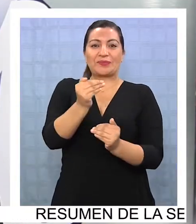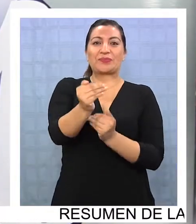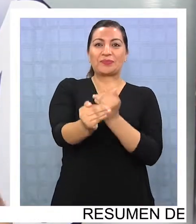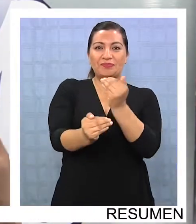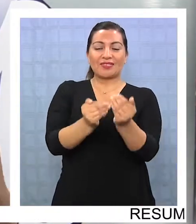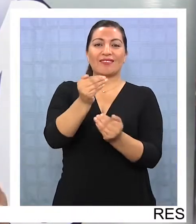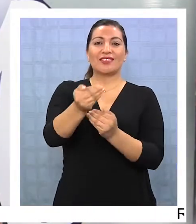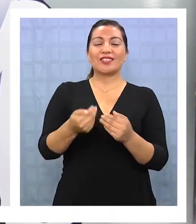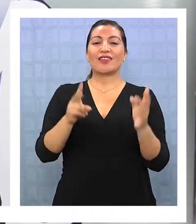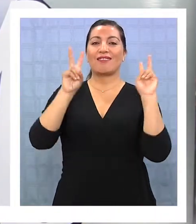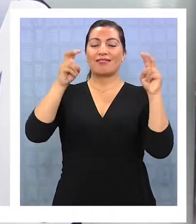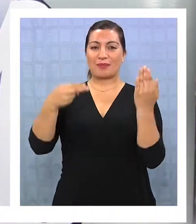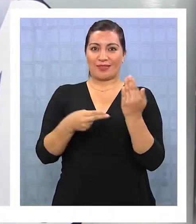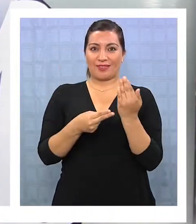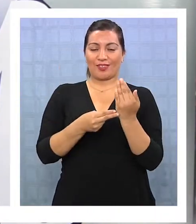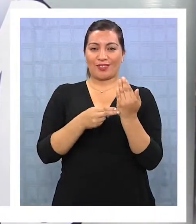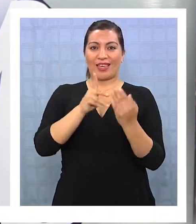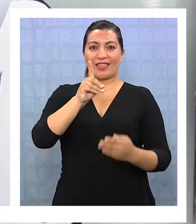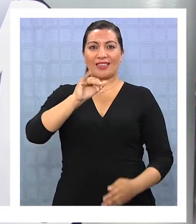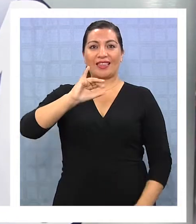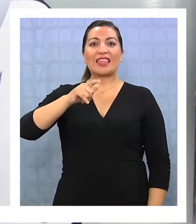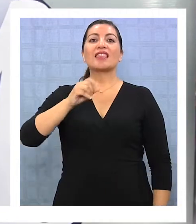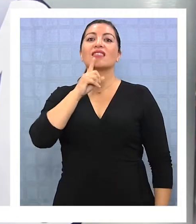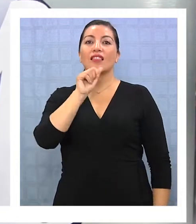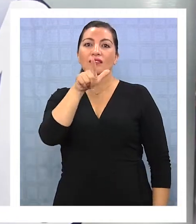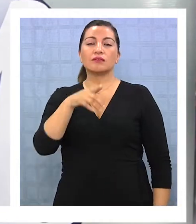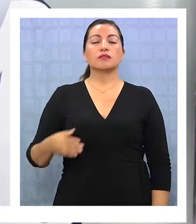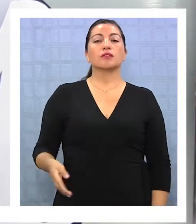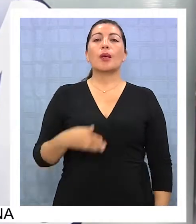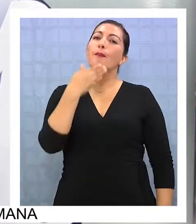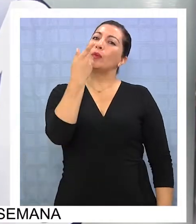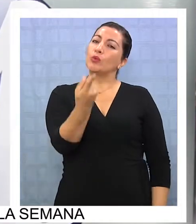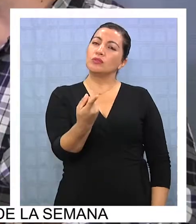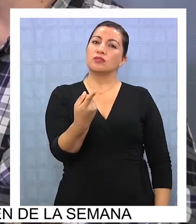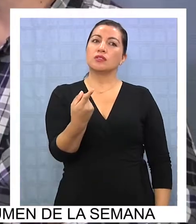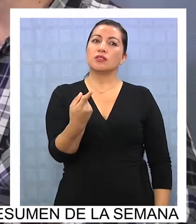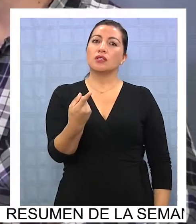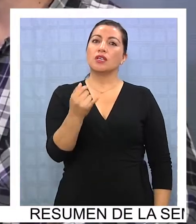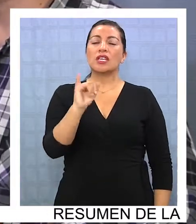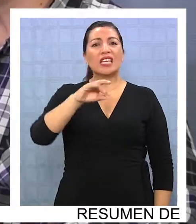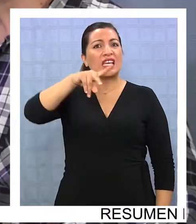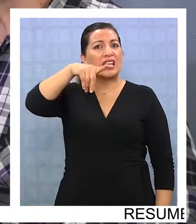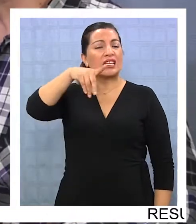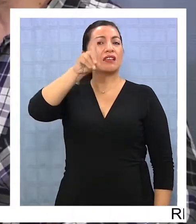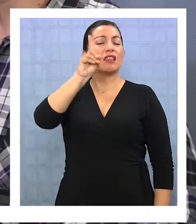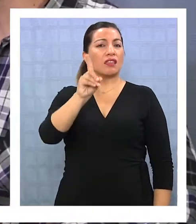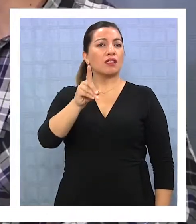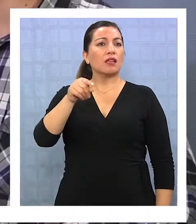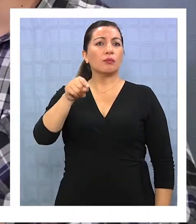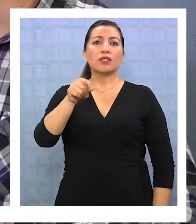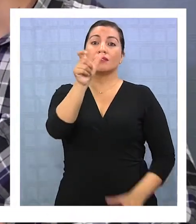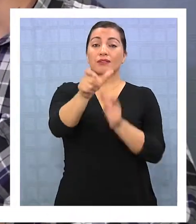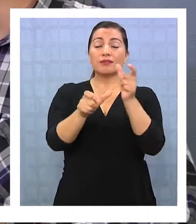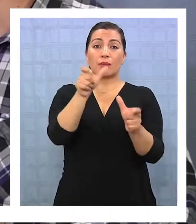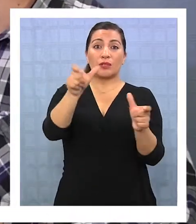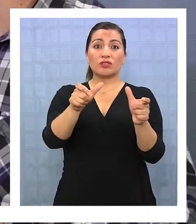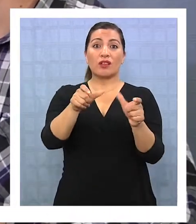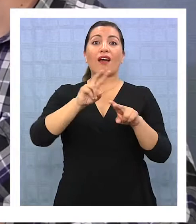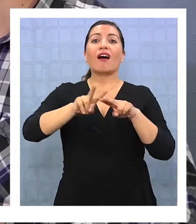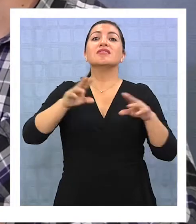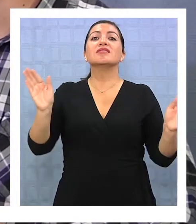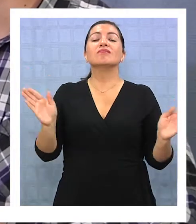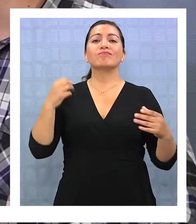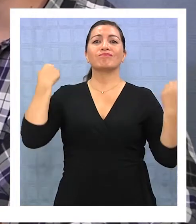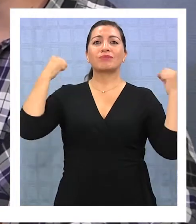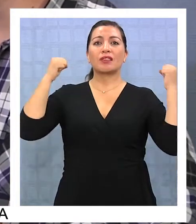gradualmente avanzando en tecnología digital. ¿Esto de alguna forma creen, desde el punto de vista del IND, que podría incentivar a que la gente también